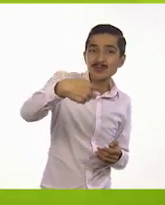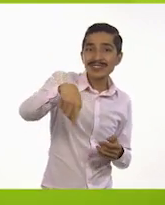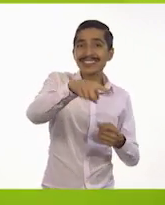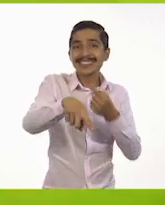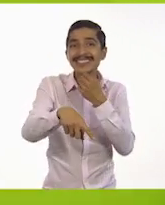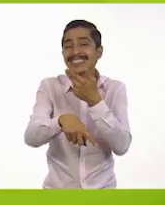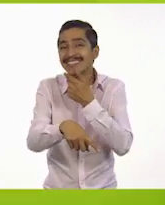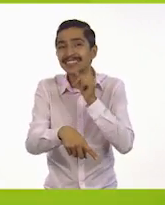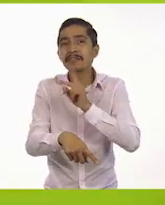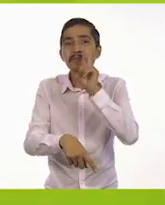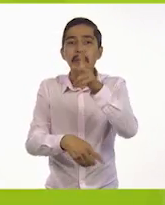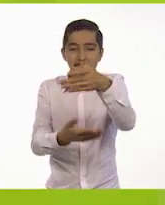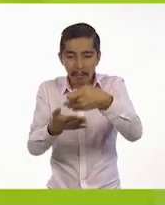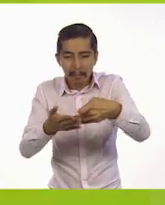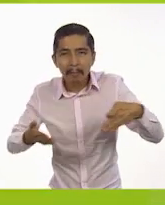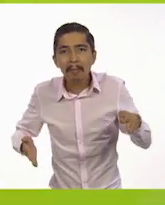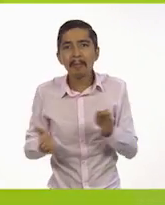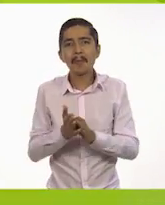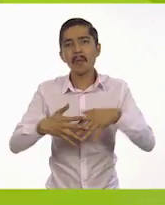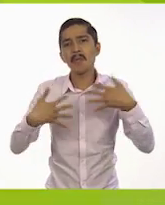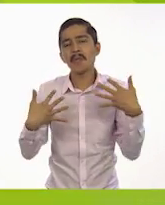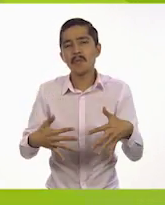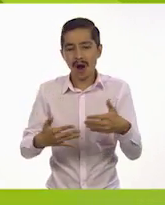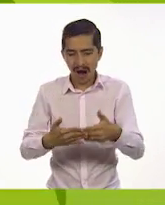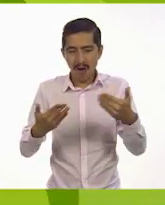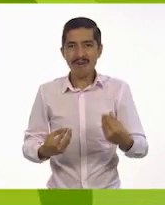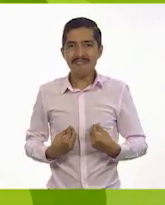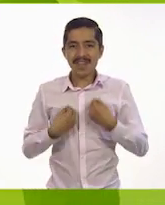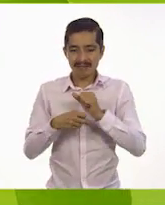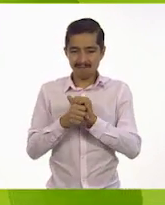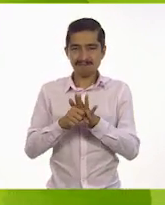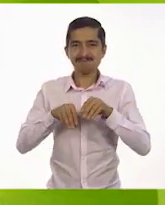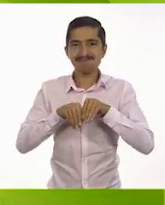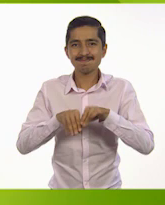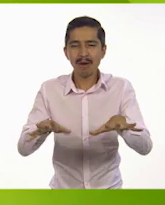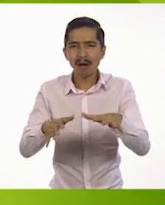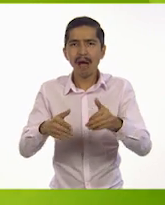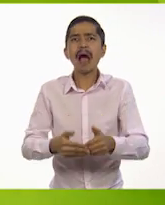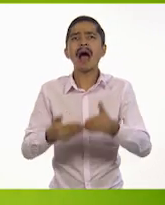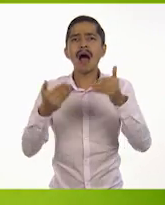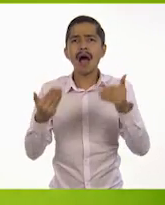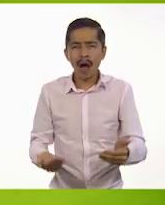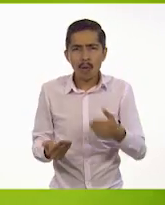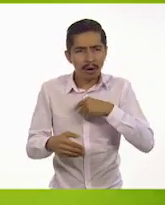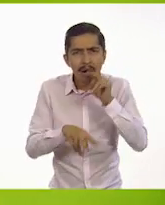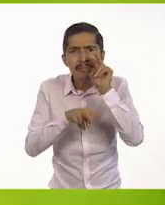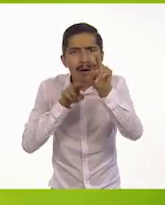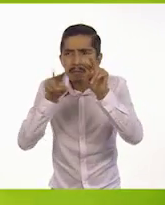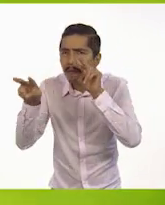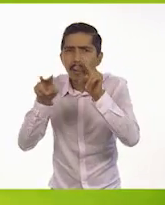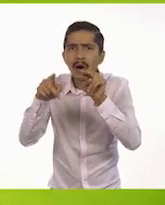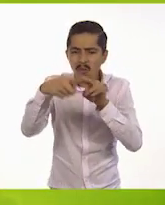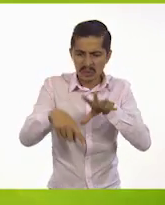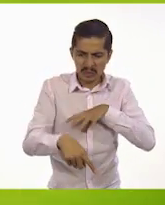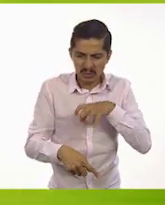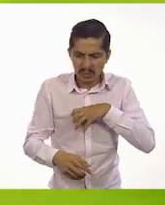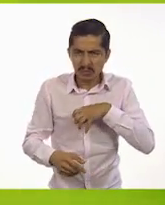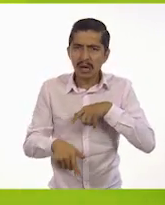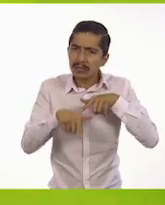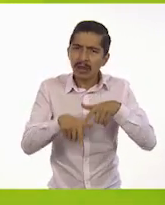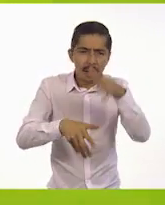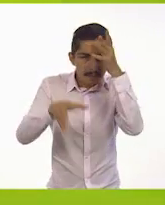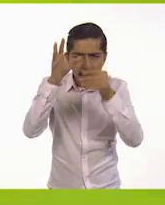ser tan valientes durante esta pandemia. Hemos notado que se han esforzado y siguen aprendiendo con